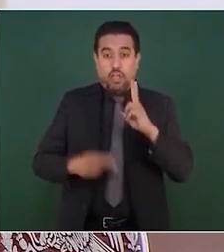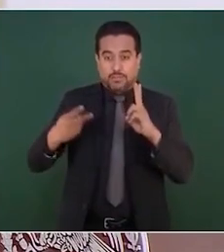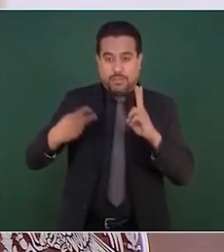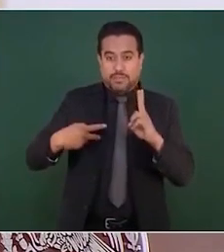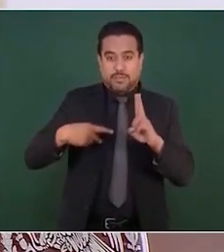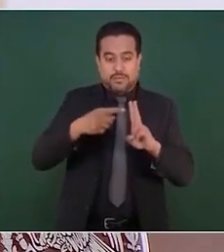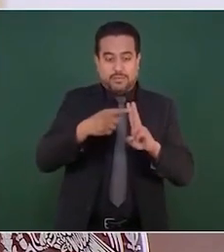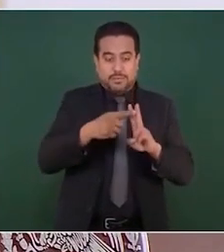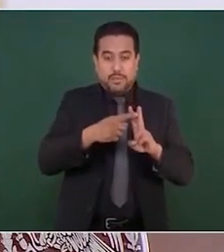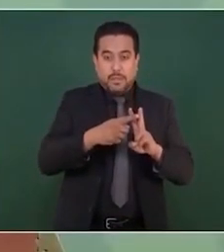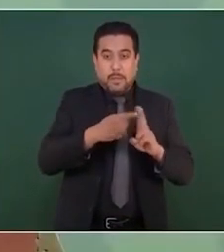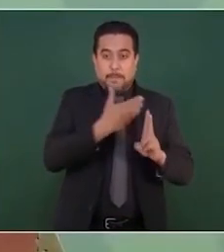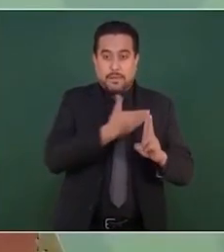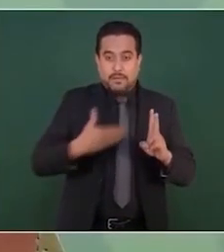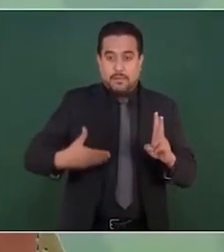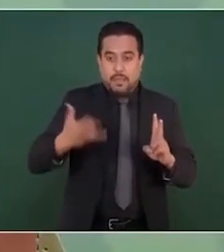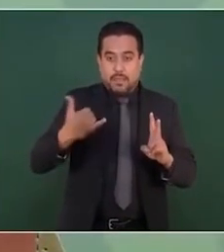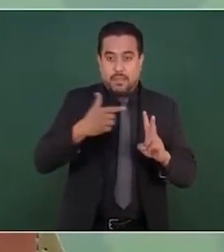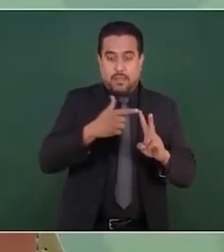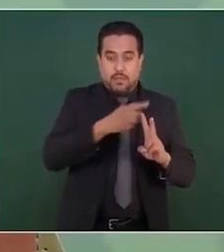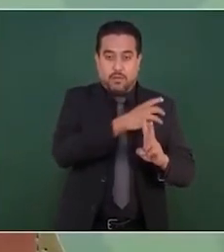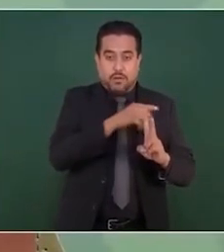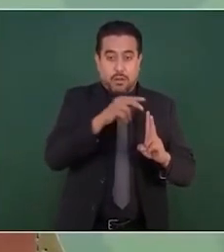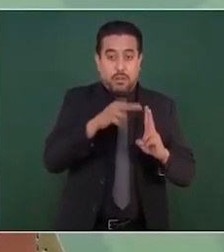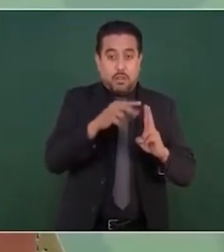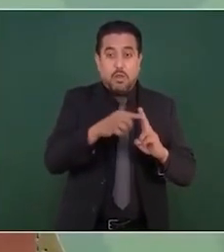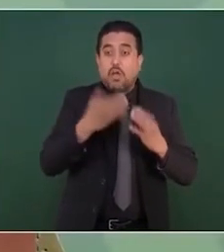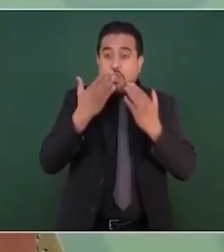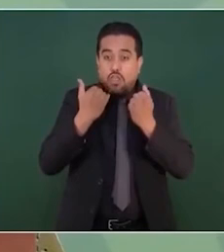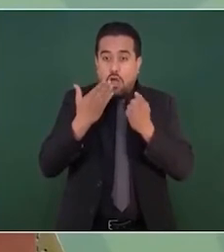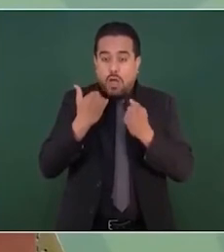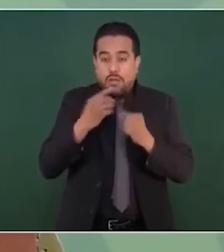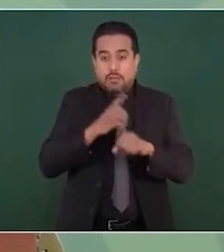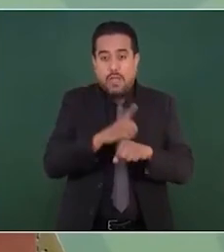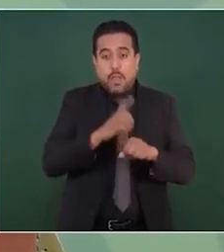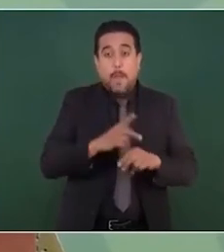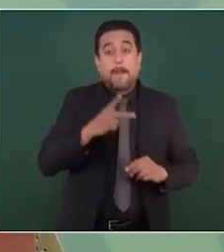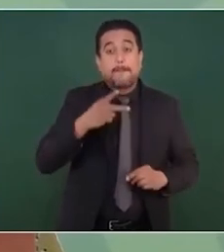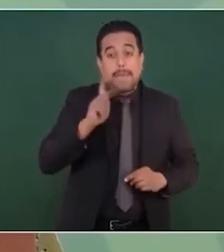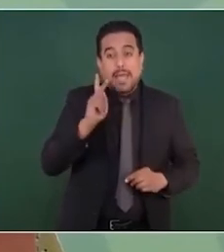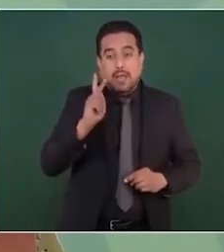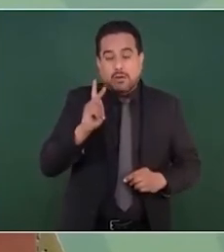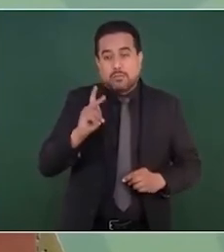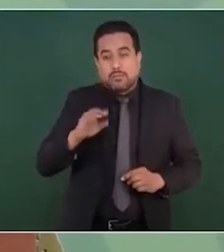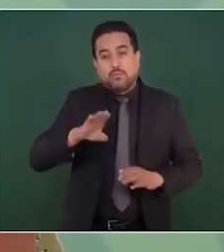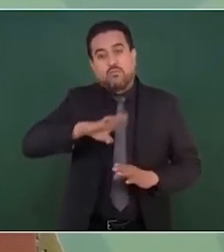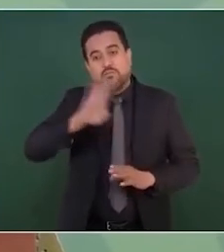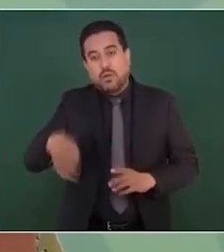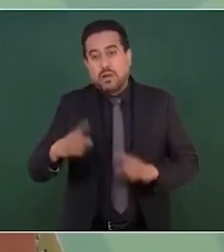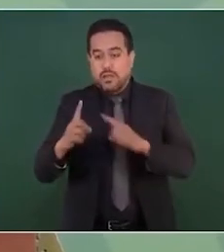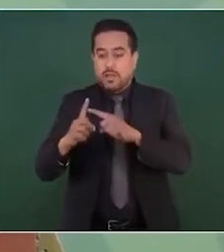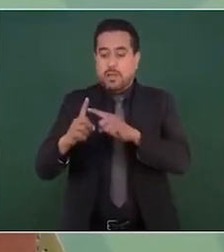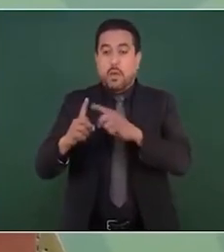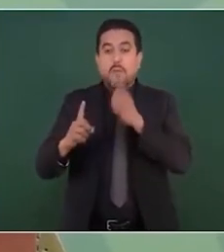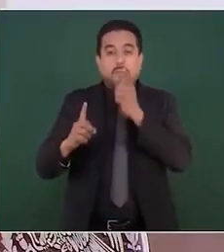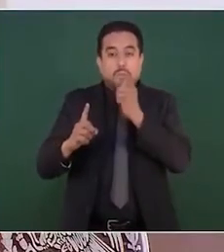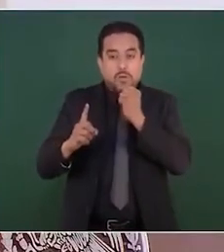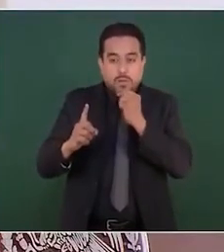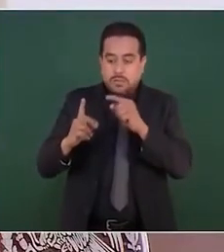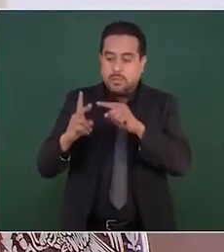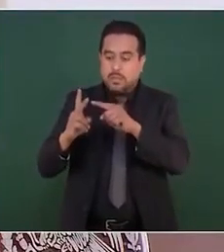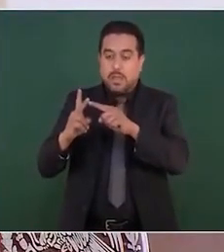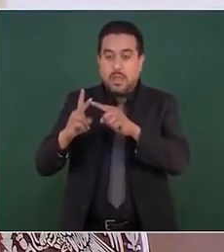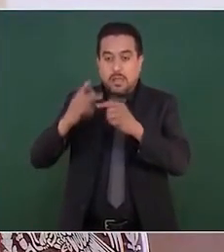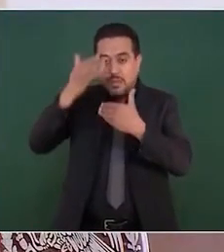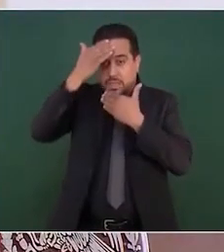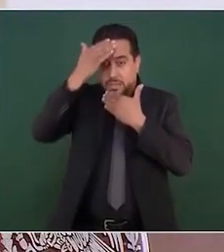desgraciadamente hubo daños colaterales ahí un policía municipal el propio sicario y una